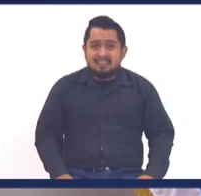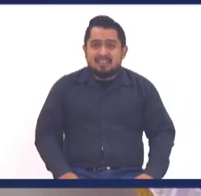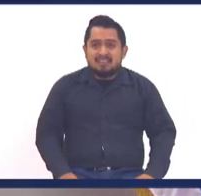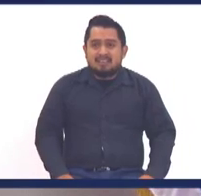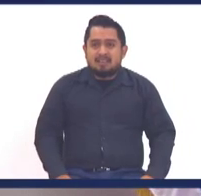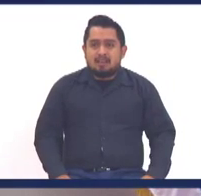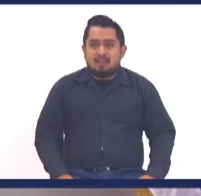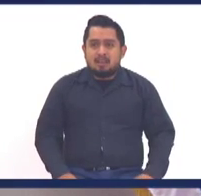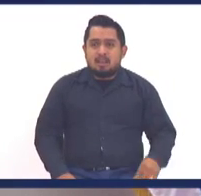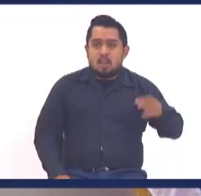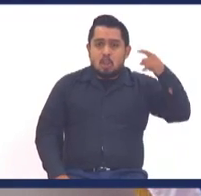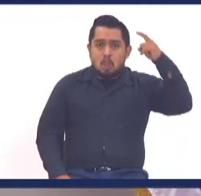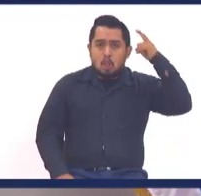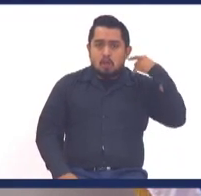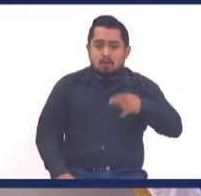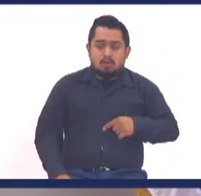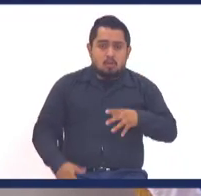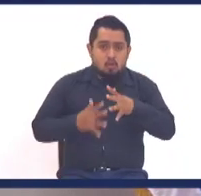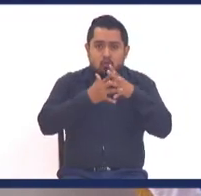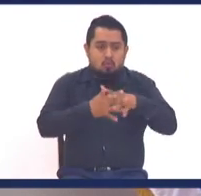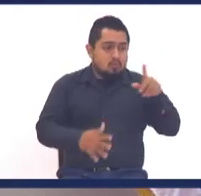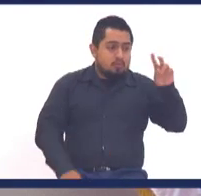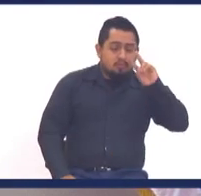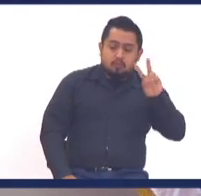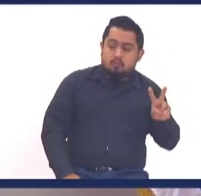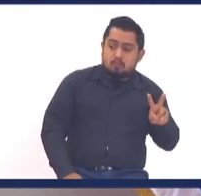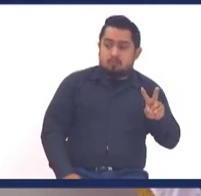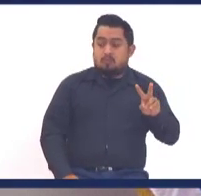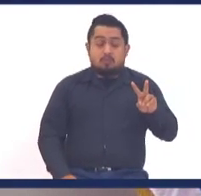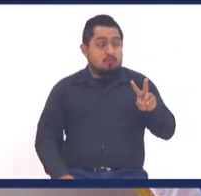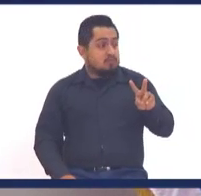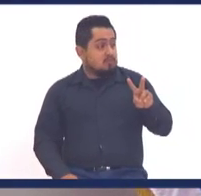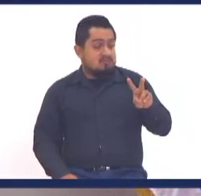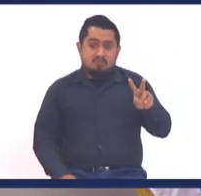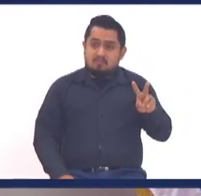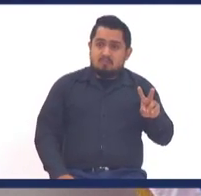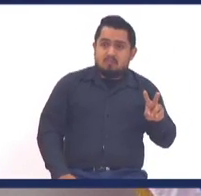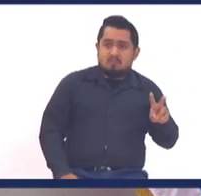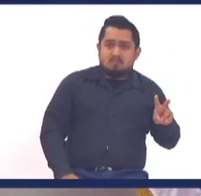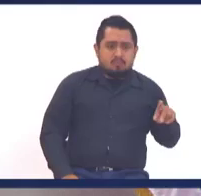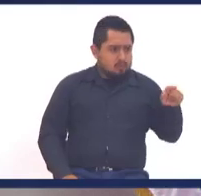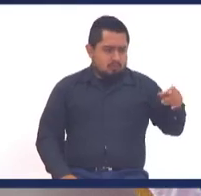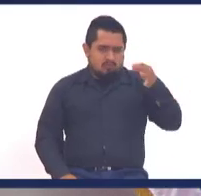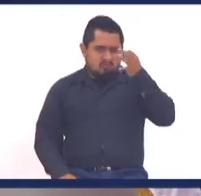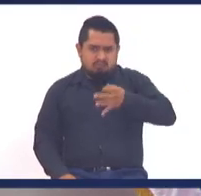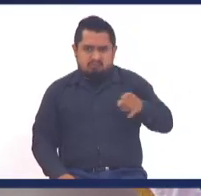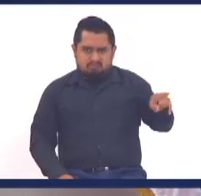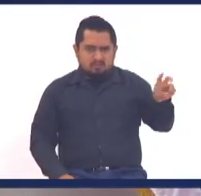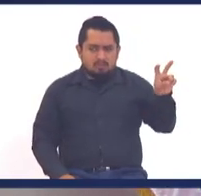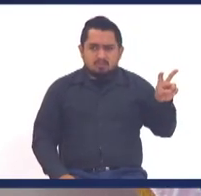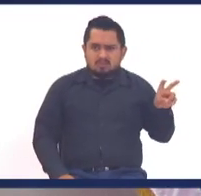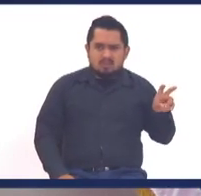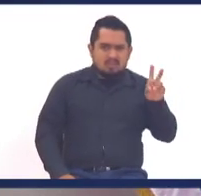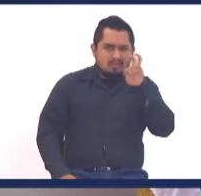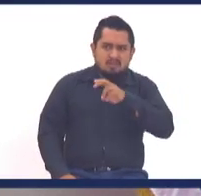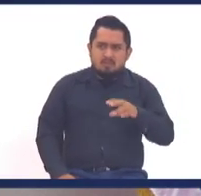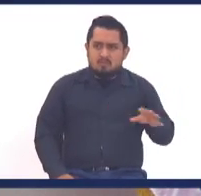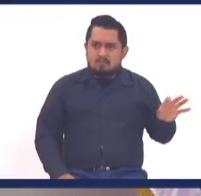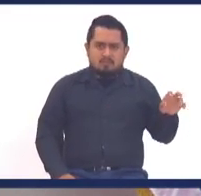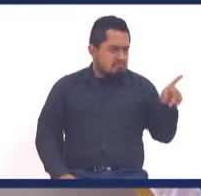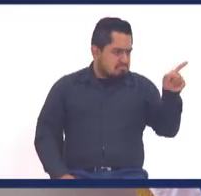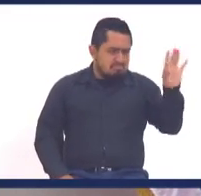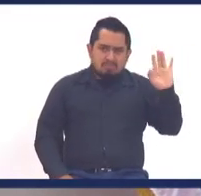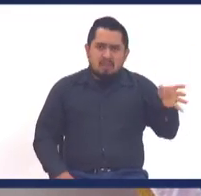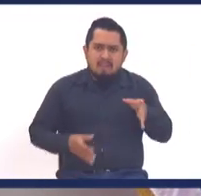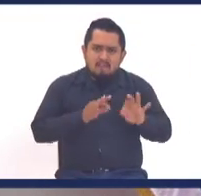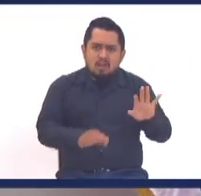y los gringos, así como son de frío, usted sabe que ellos no tienen amigos, ellos tienen aliados, ellos son fríos, gringos son fríos, así son,